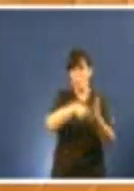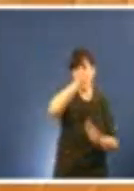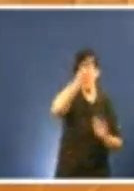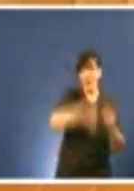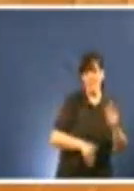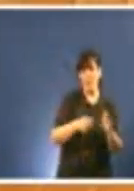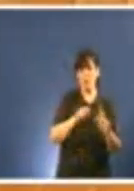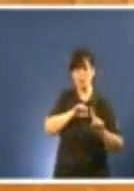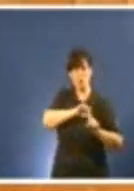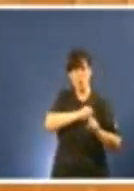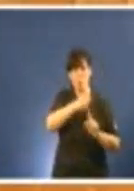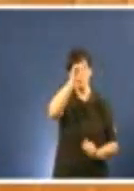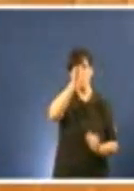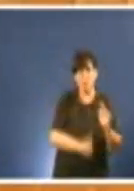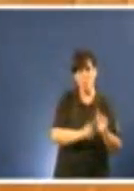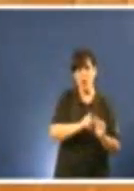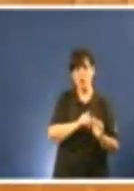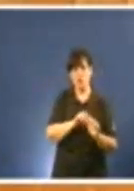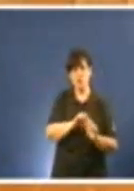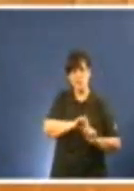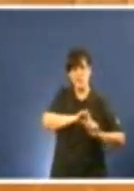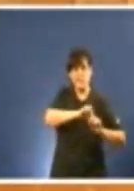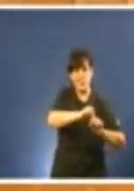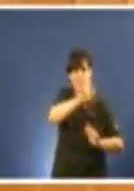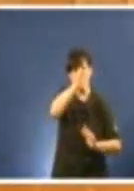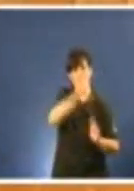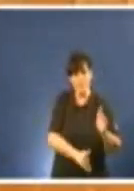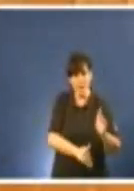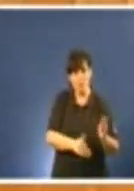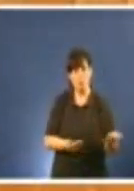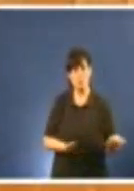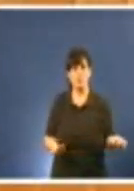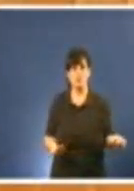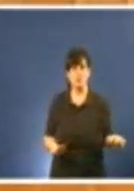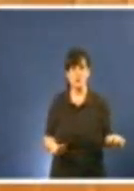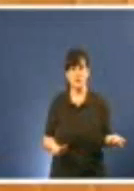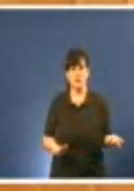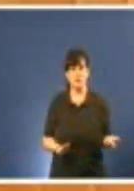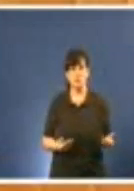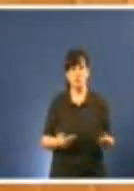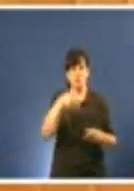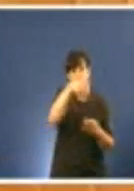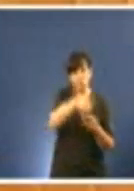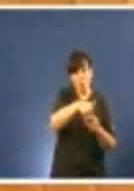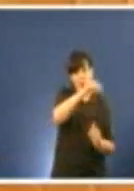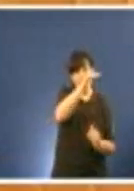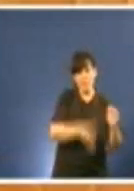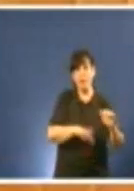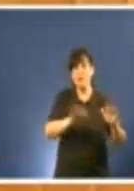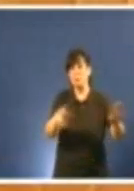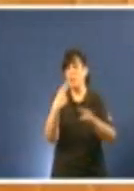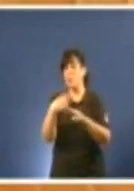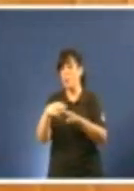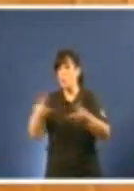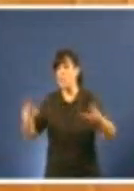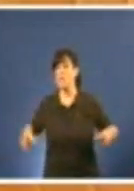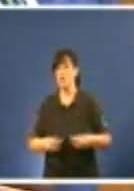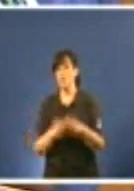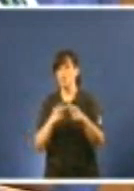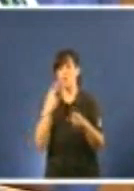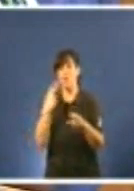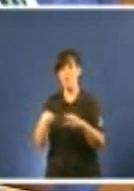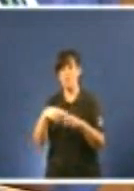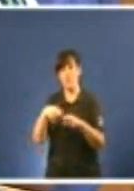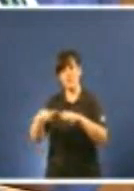coaccións, menos representacións, menos sobres e máis políticas sociais, máis políticas activas de